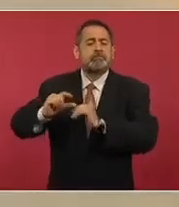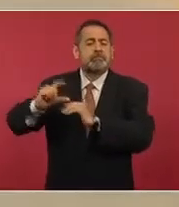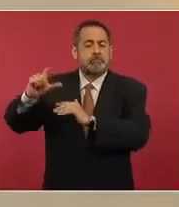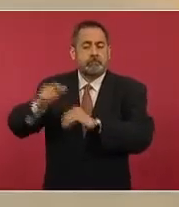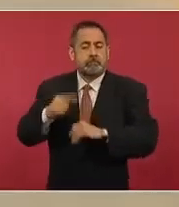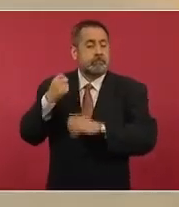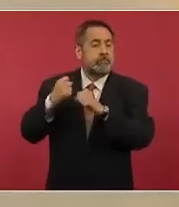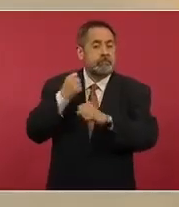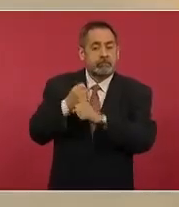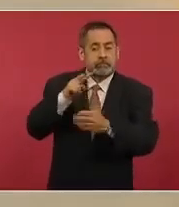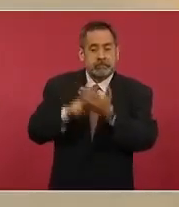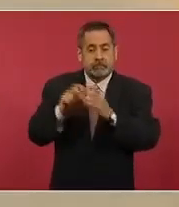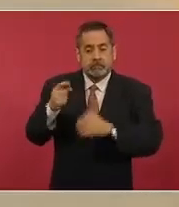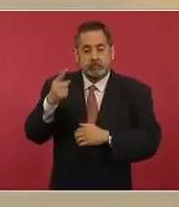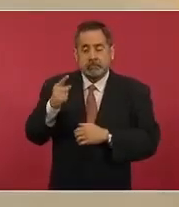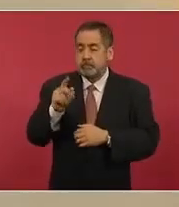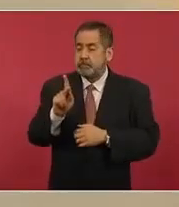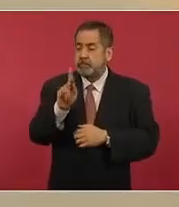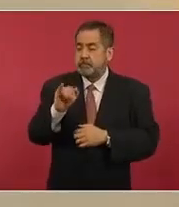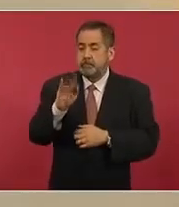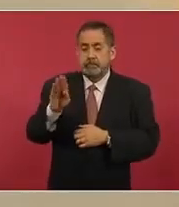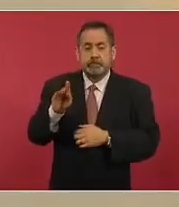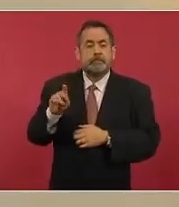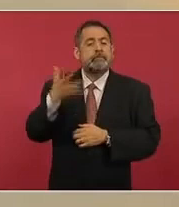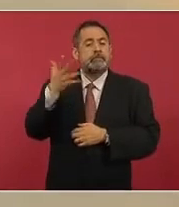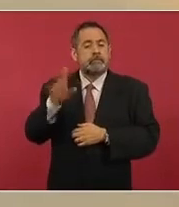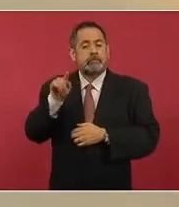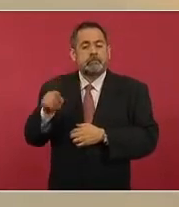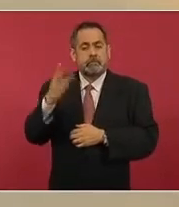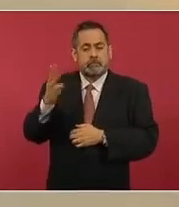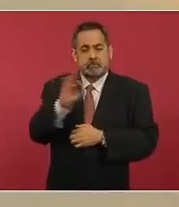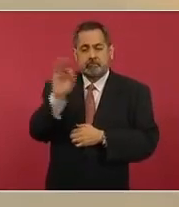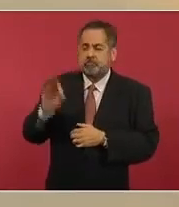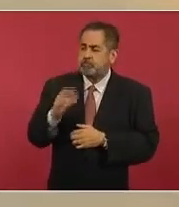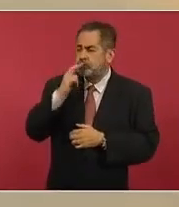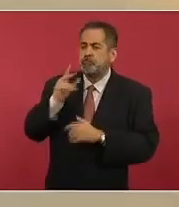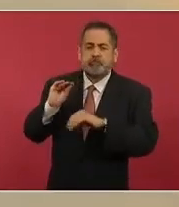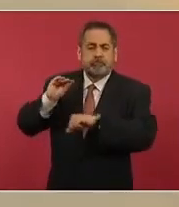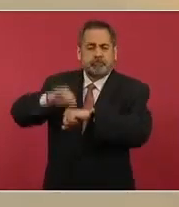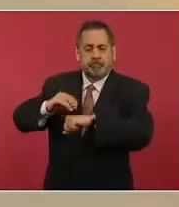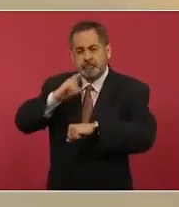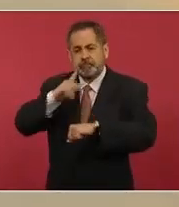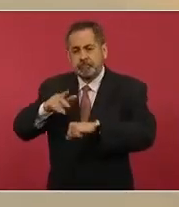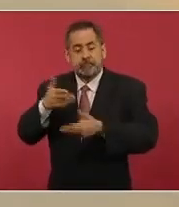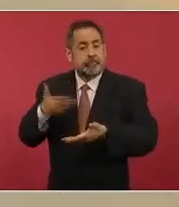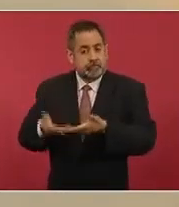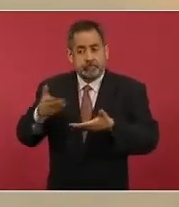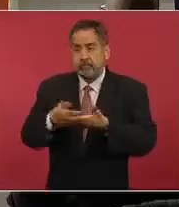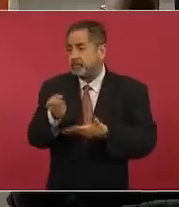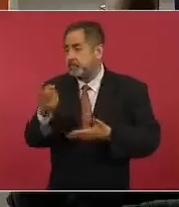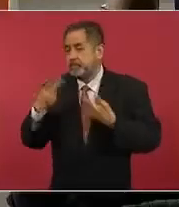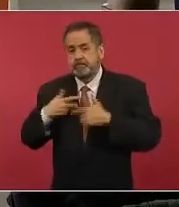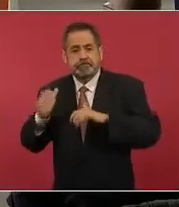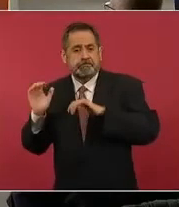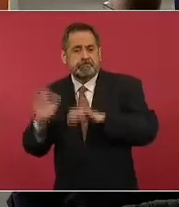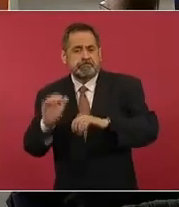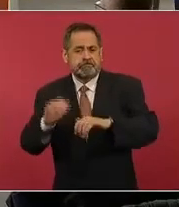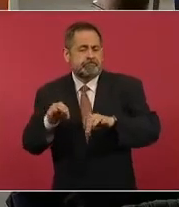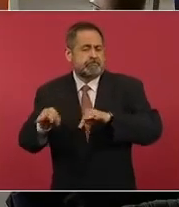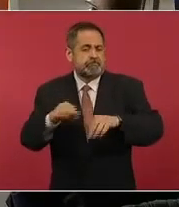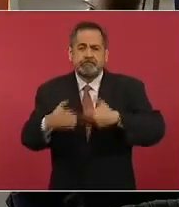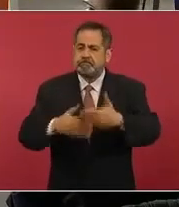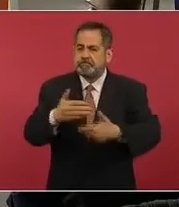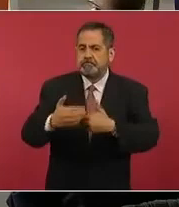terminó con un incremento del PIB del 10.3% y ya tenemos más empleos formales que los que se registraban